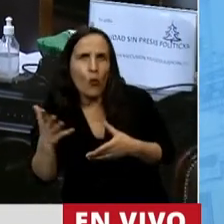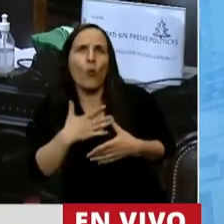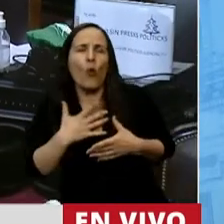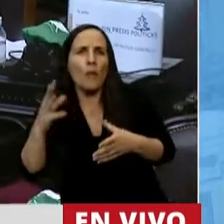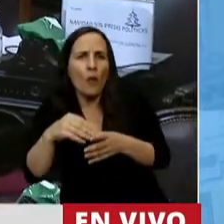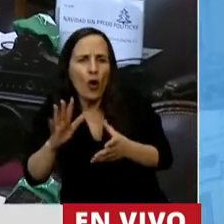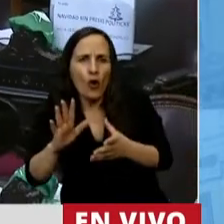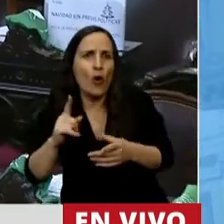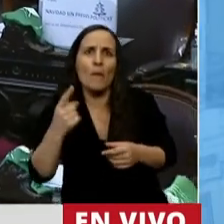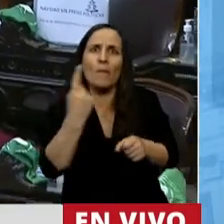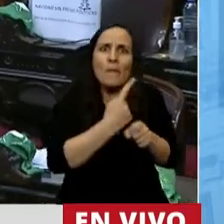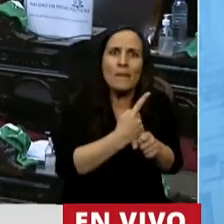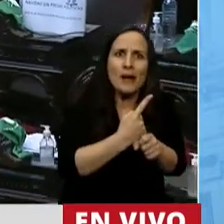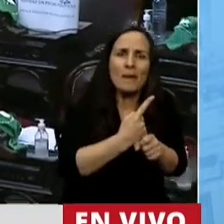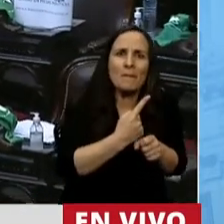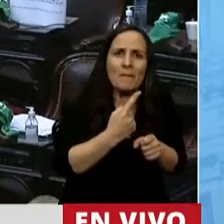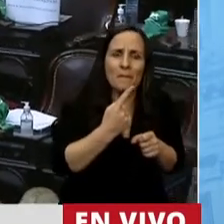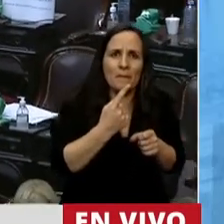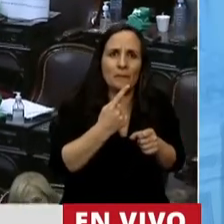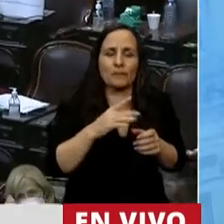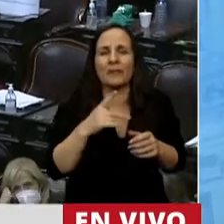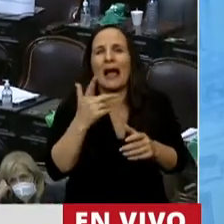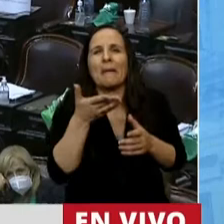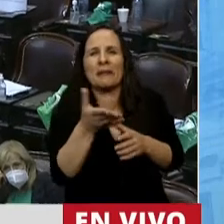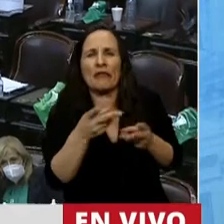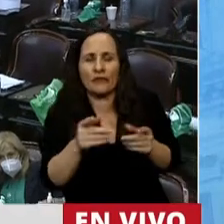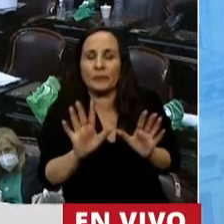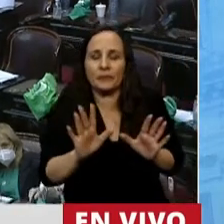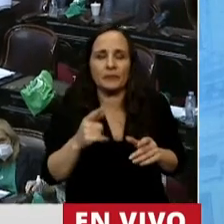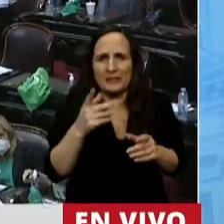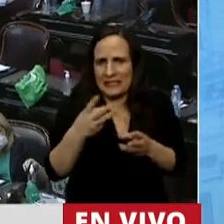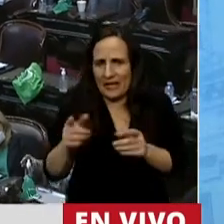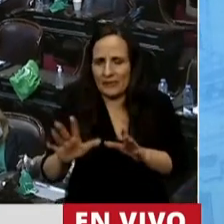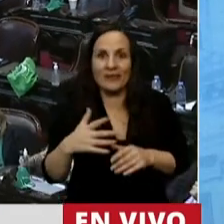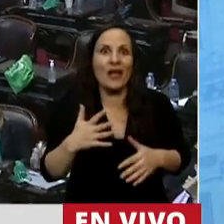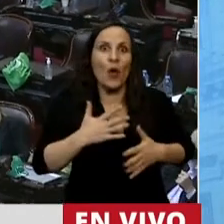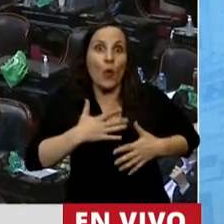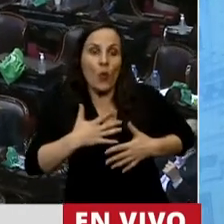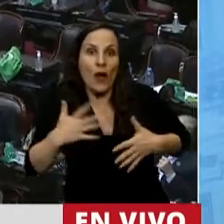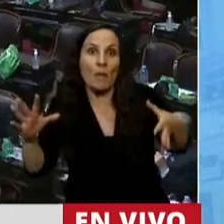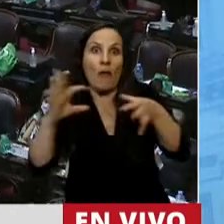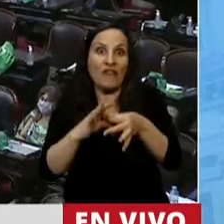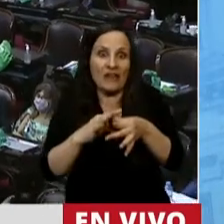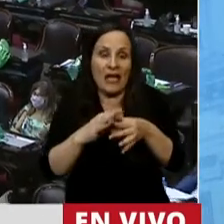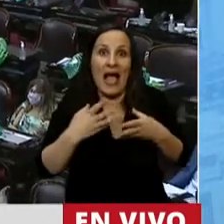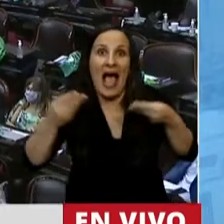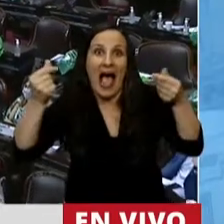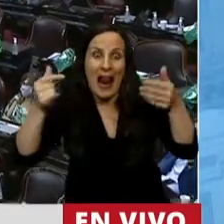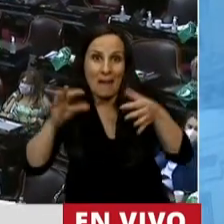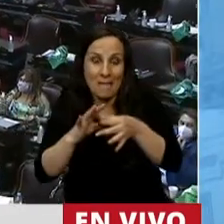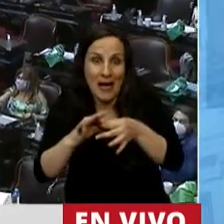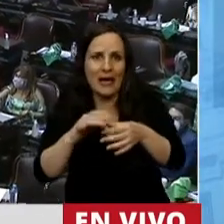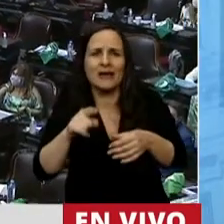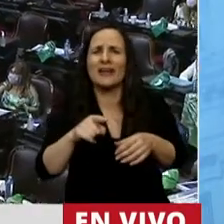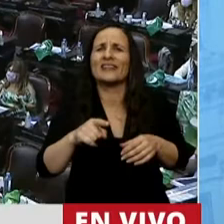alma humana venía con la forma humana. Le pido redondear, diputado, por favor. Voy redondeando. Esta posición fue recogida por la Iglesia en el